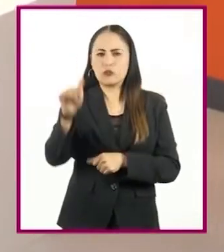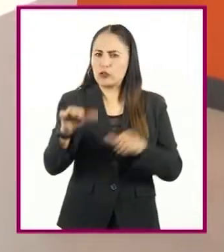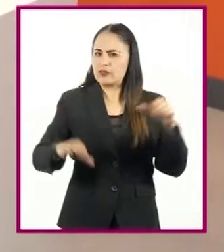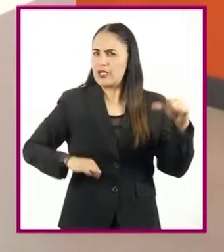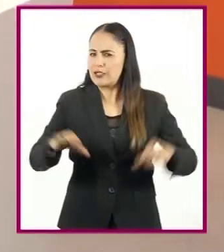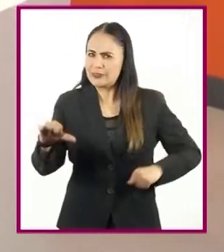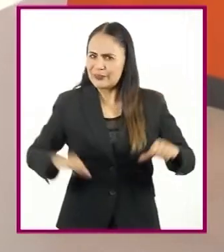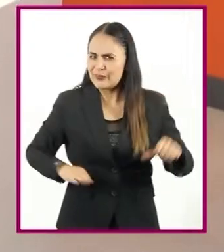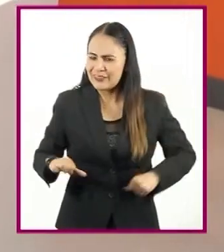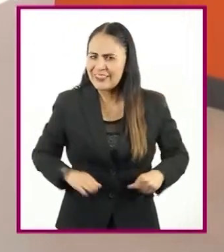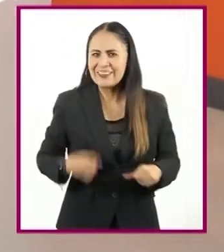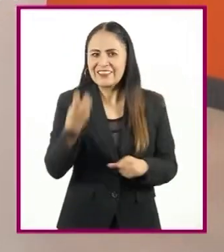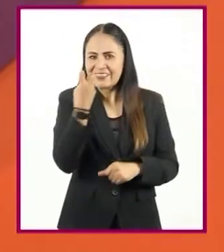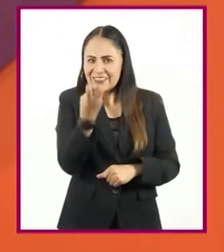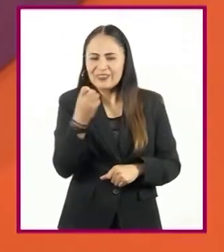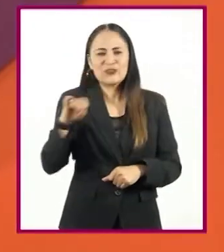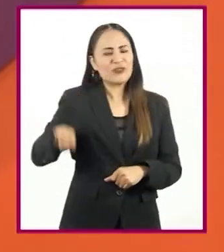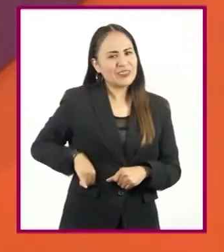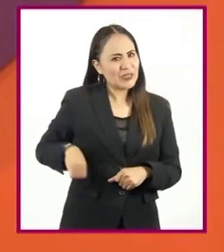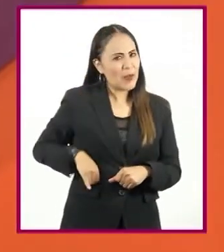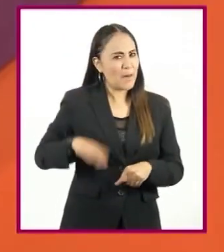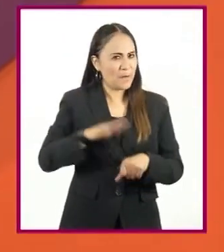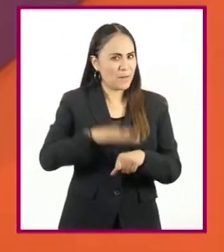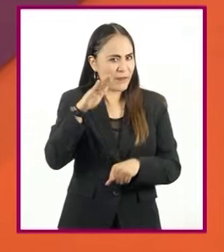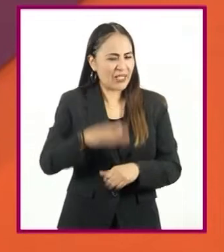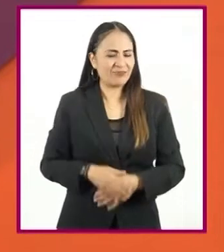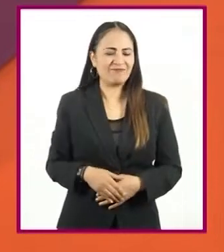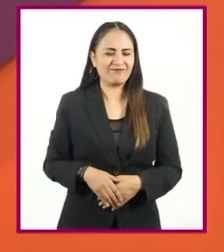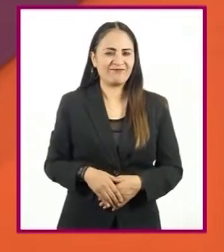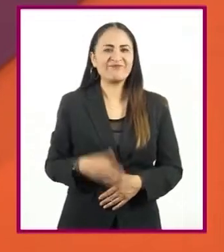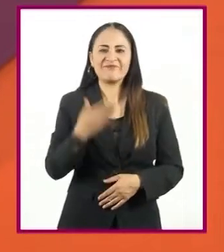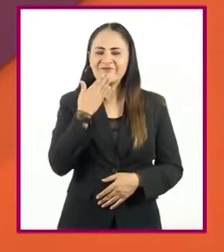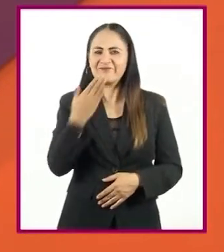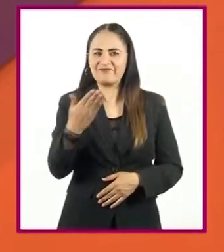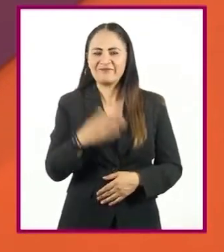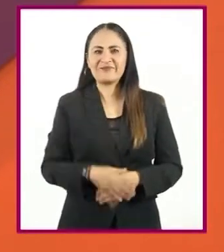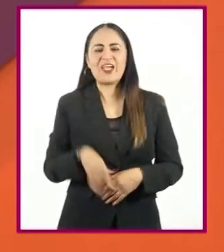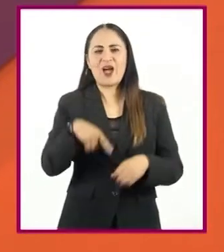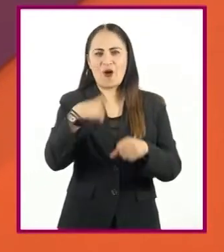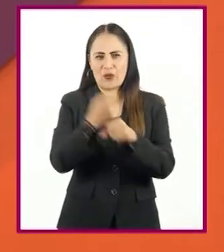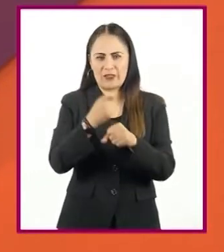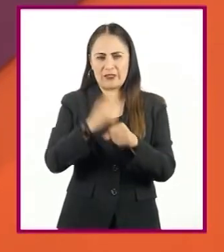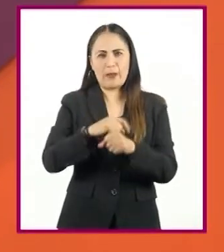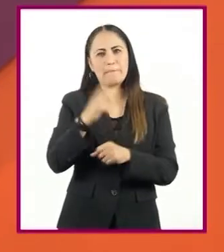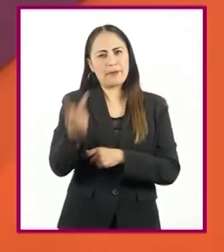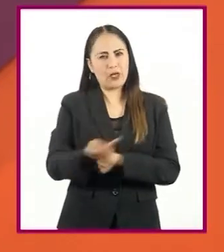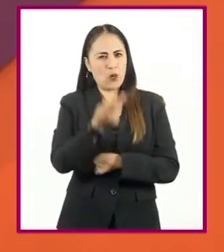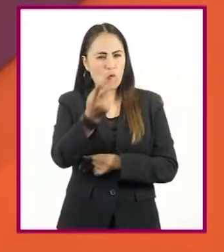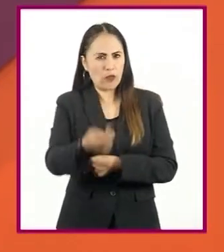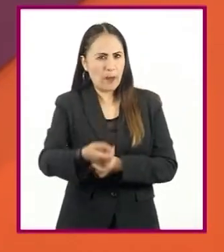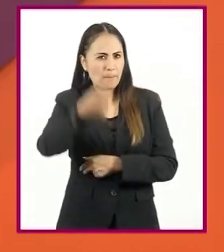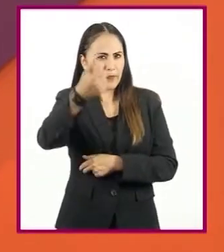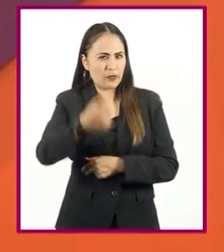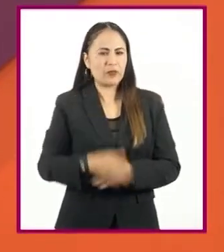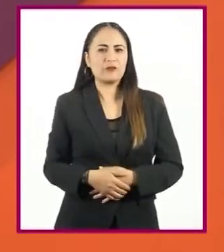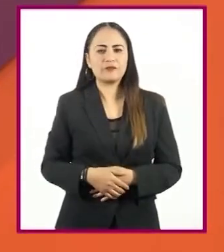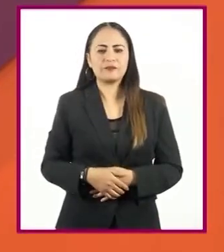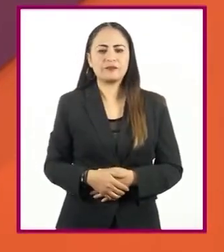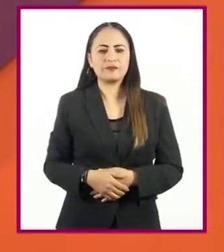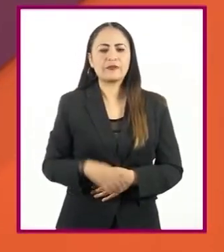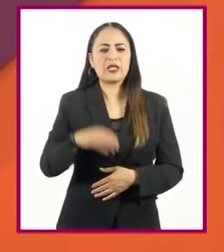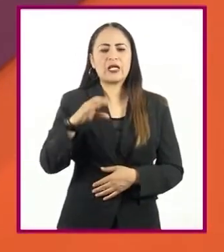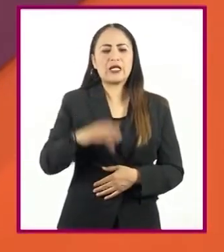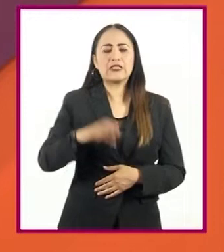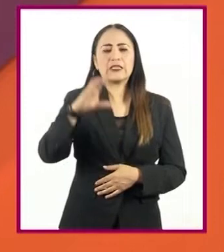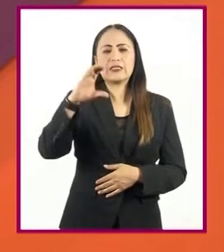que aún sea más interesante? Muy bien, para comenzar con la primera pregunta, recordemos uno de los organelos de las células eucariotas,